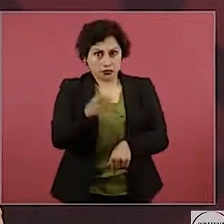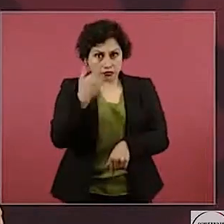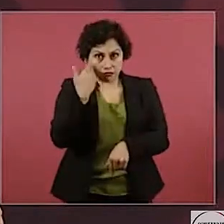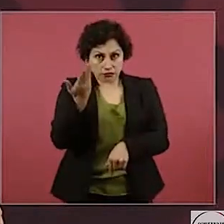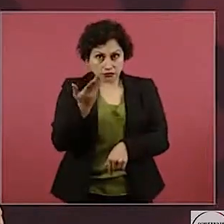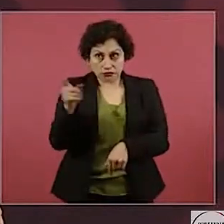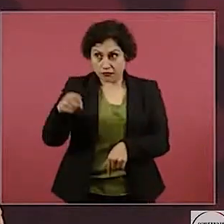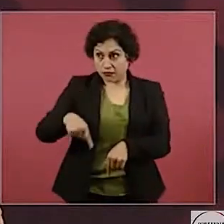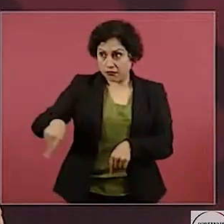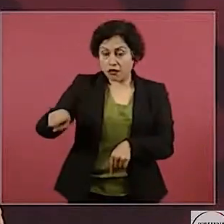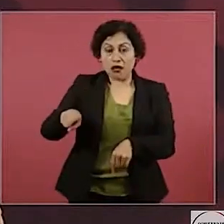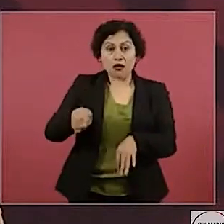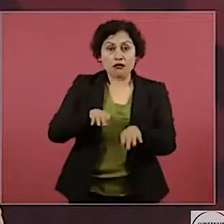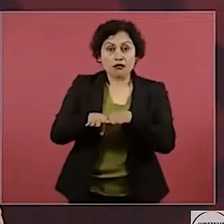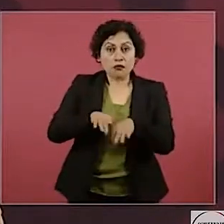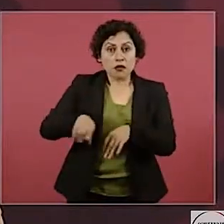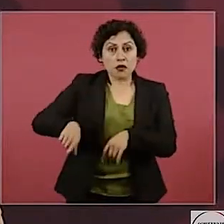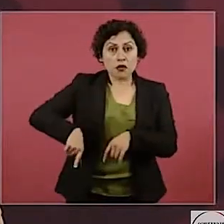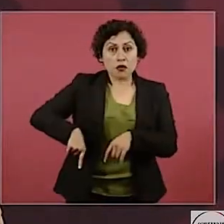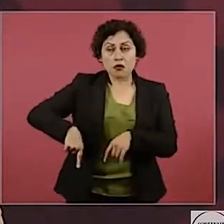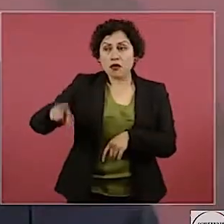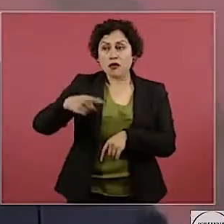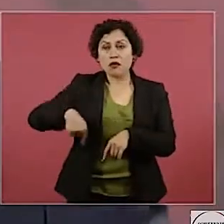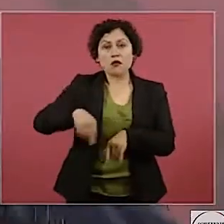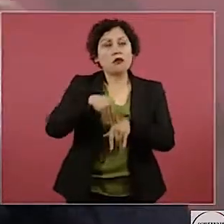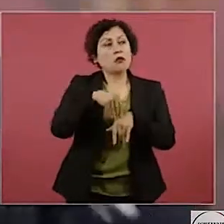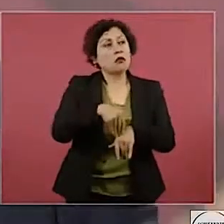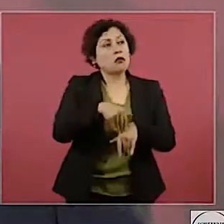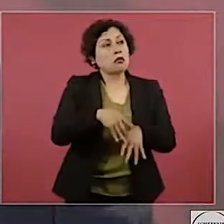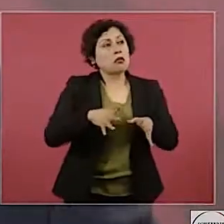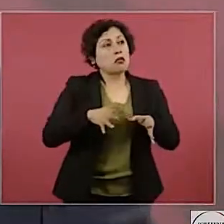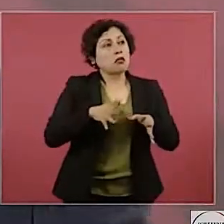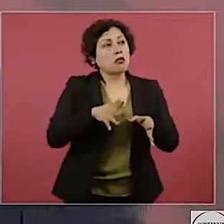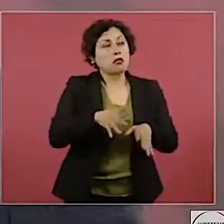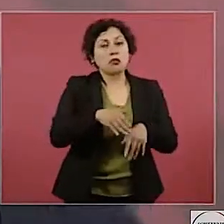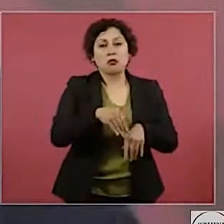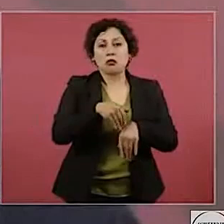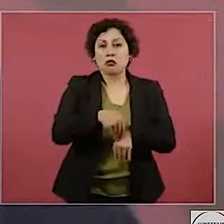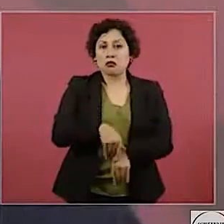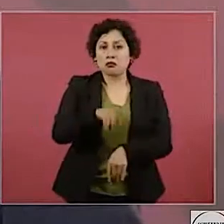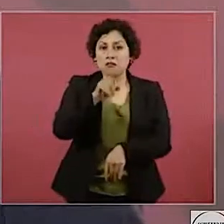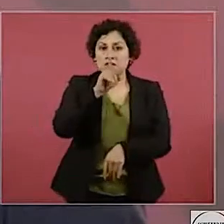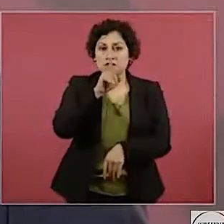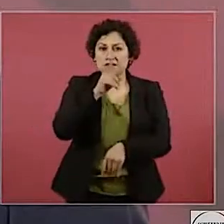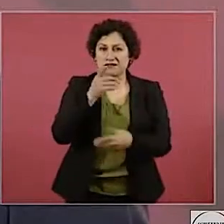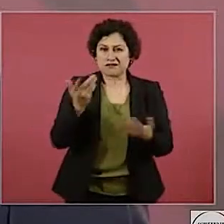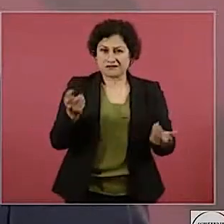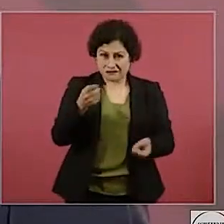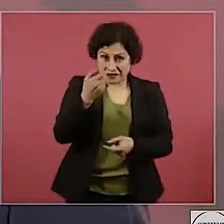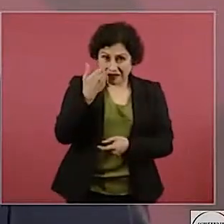títeres y que todo sea una farsa y